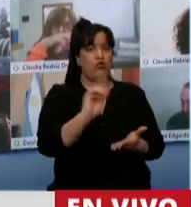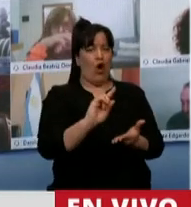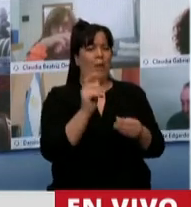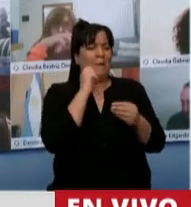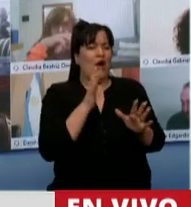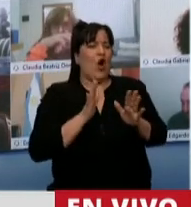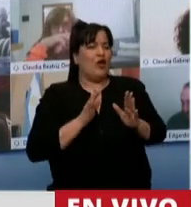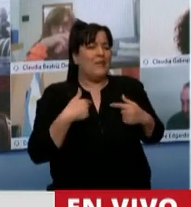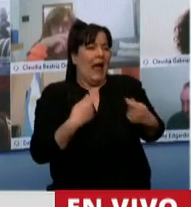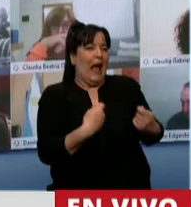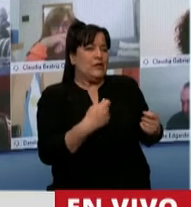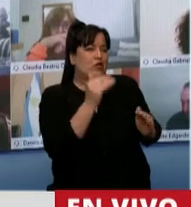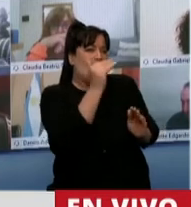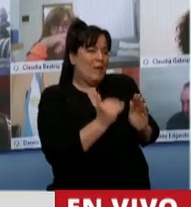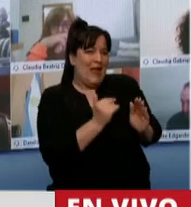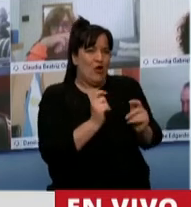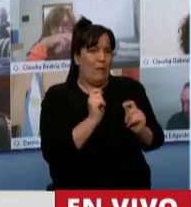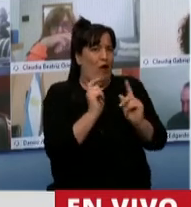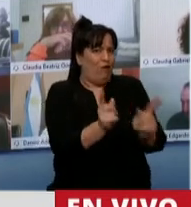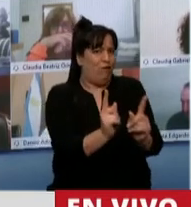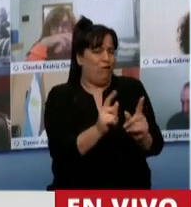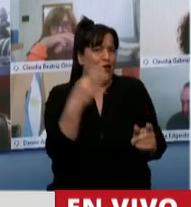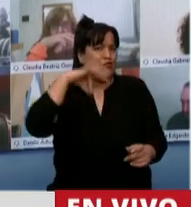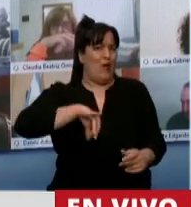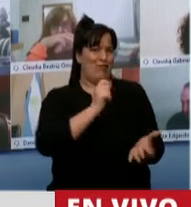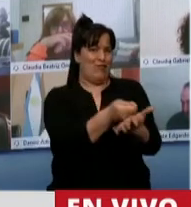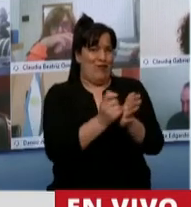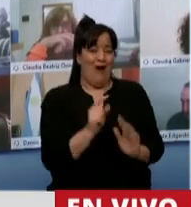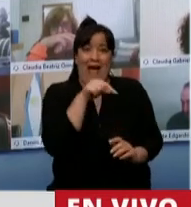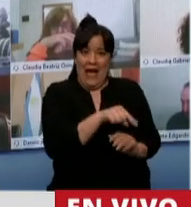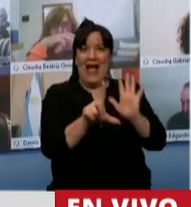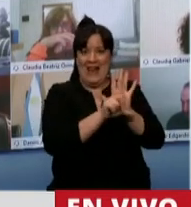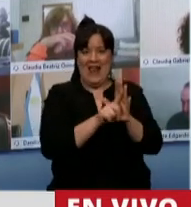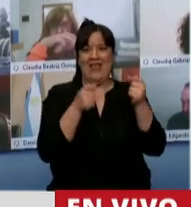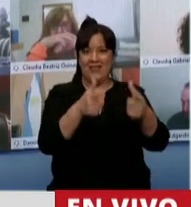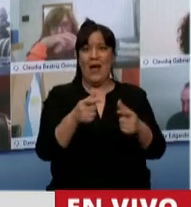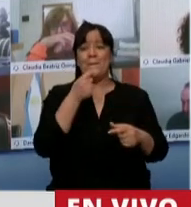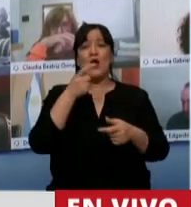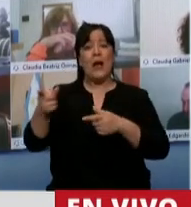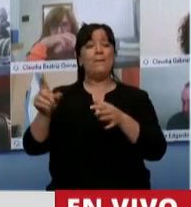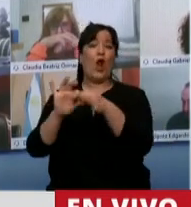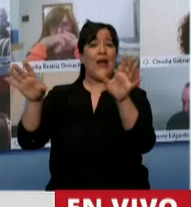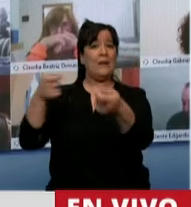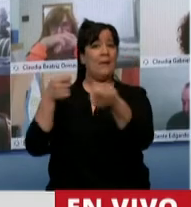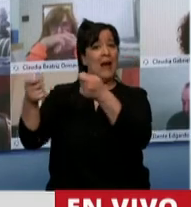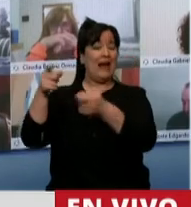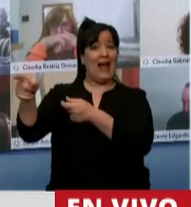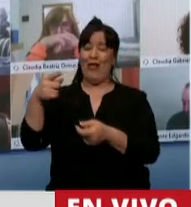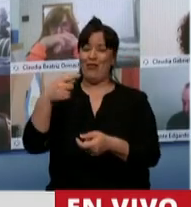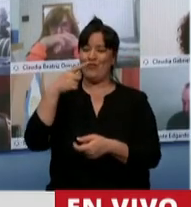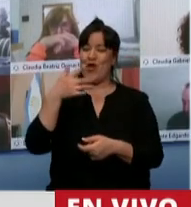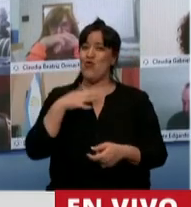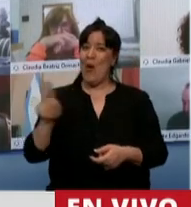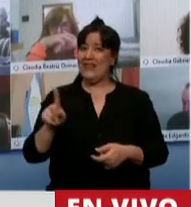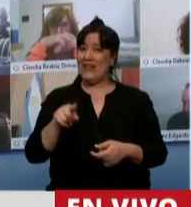tratando de proteger con esta ley, que tal vez los defensores de la libertad de mercado no comprenden y no supieron cuál es la